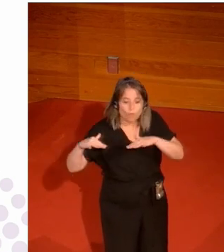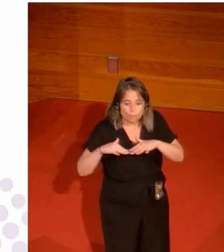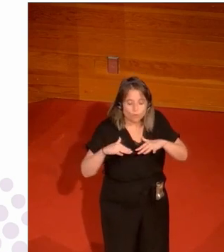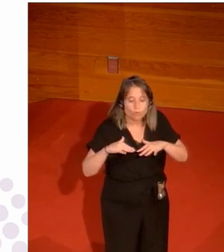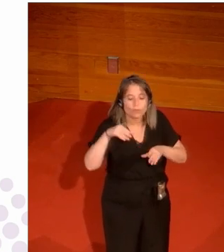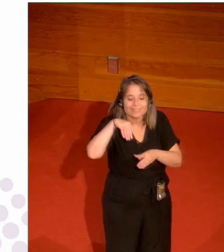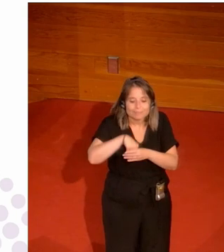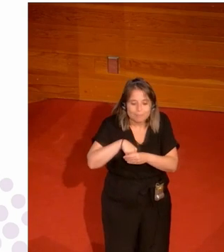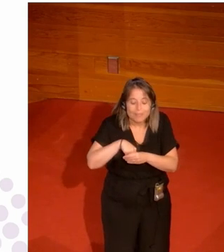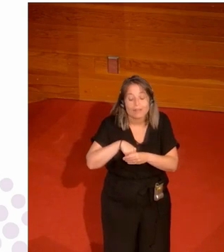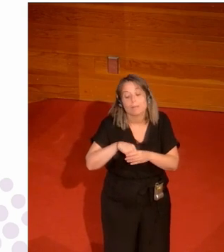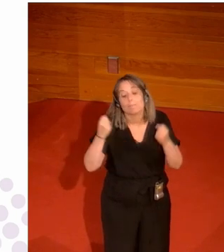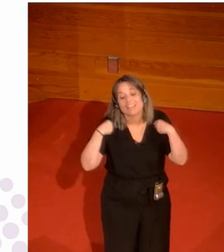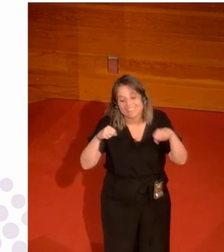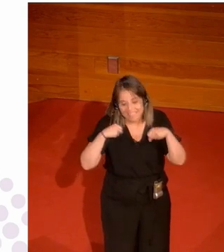por mujeres